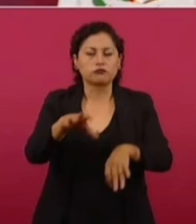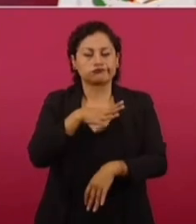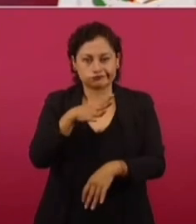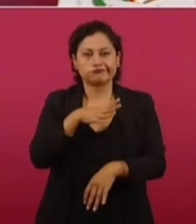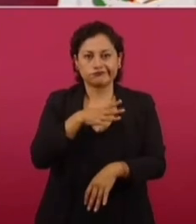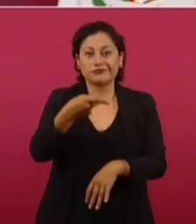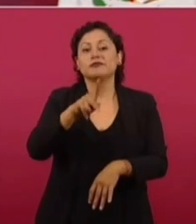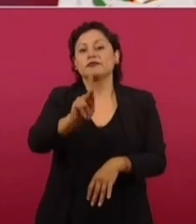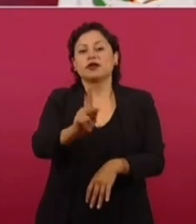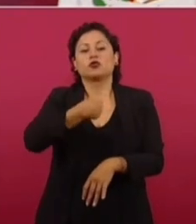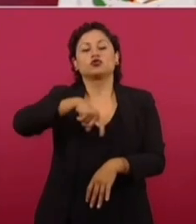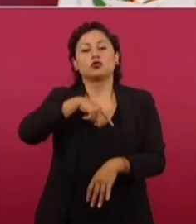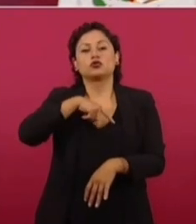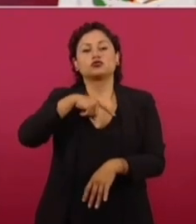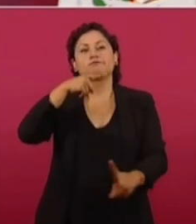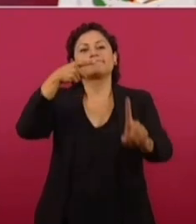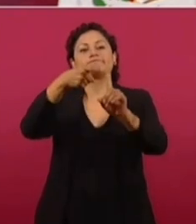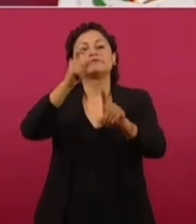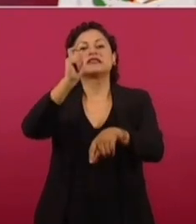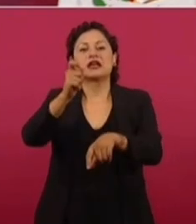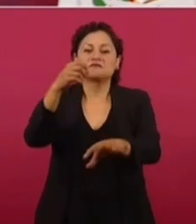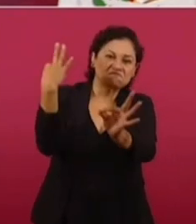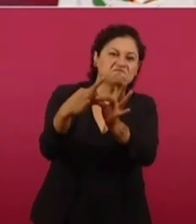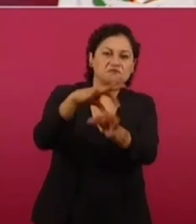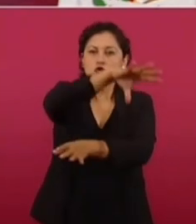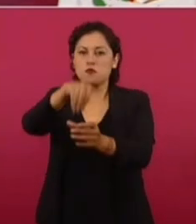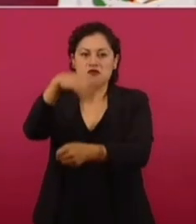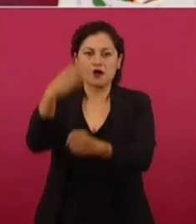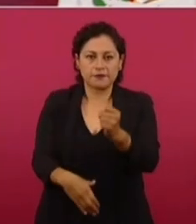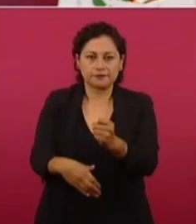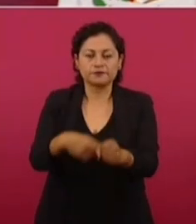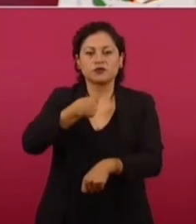dejar nada, nada, nada, en proceso. Terminar todo.